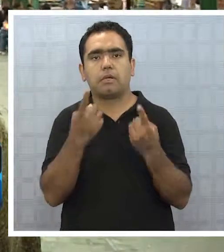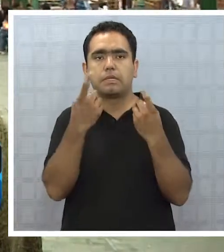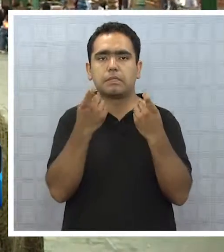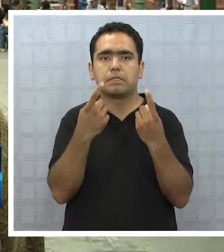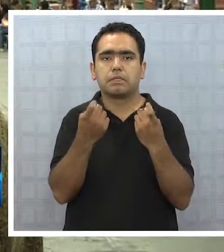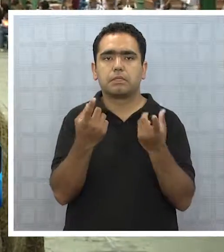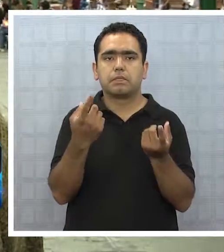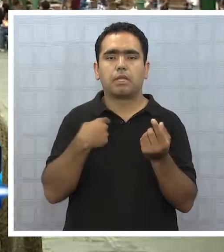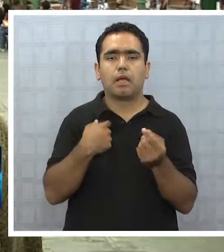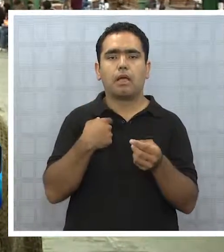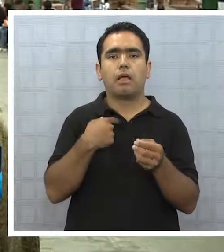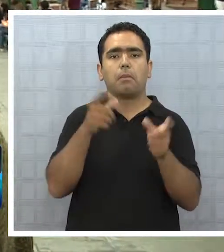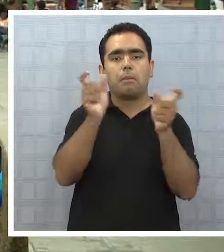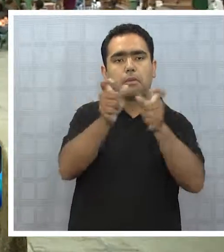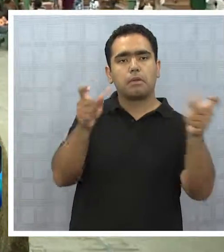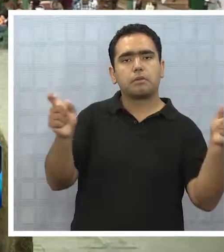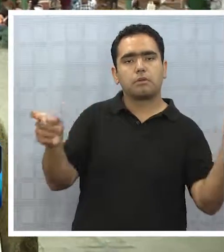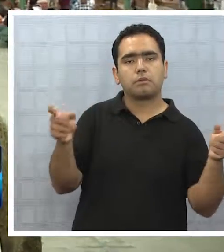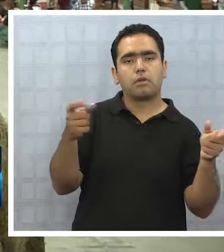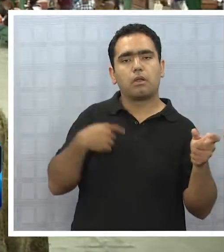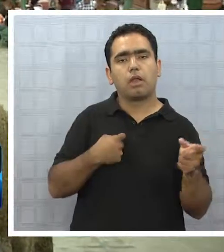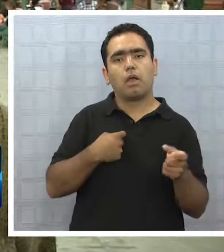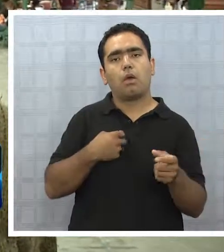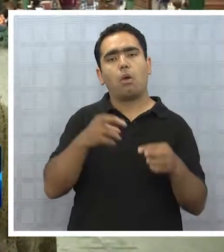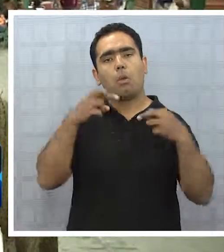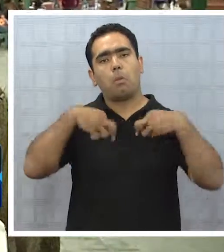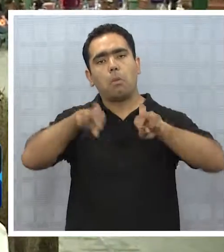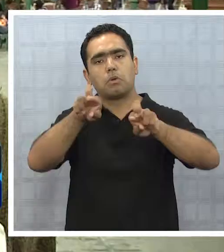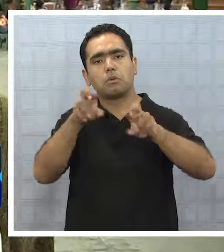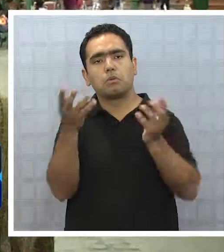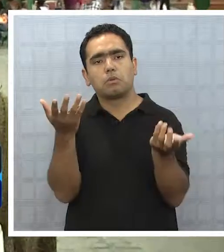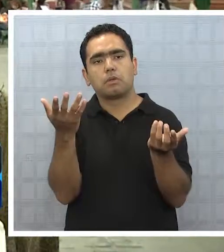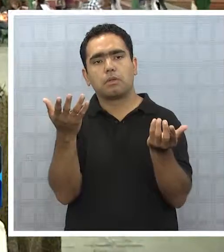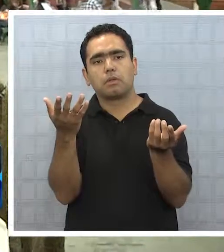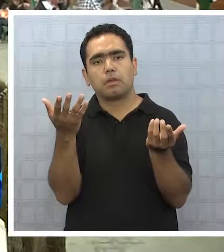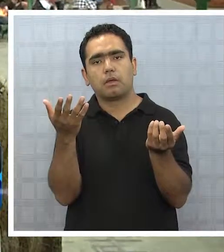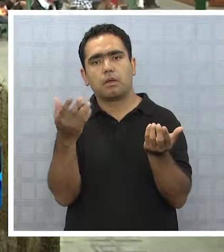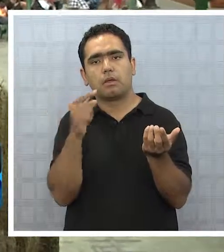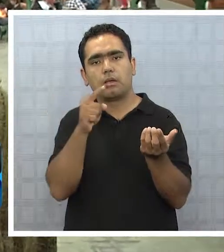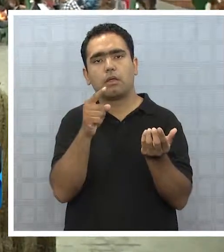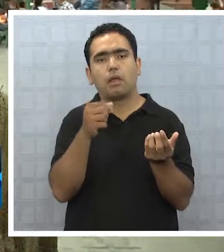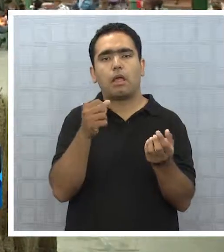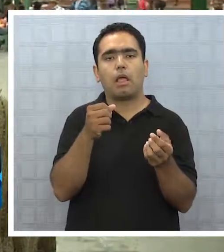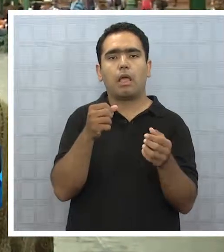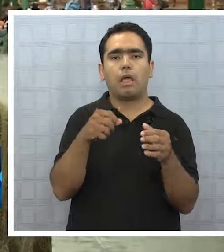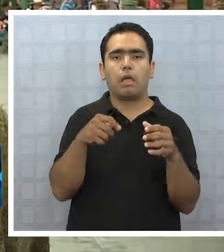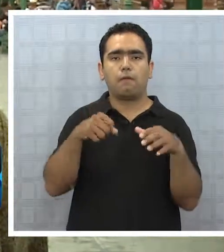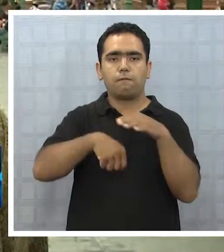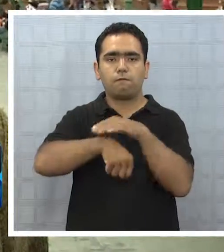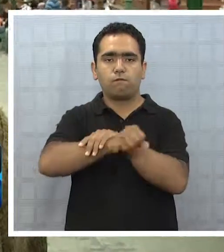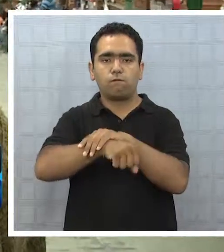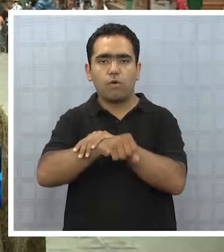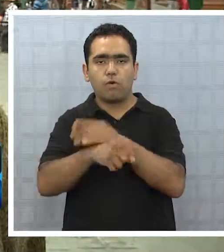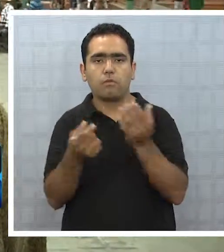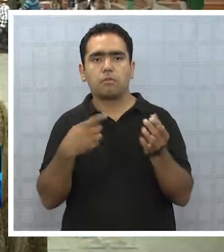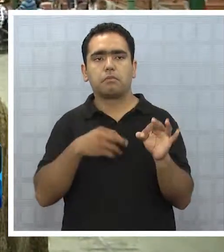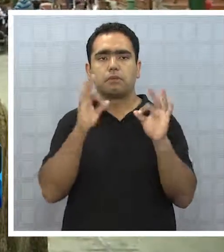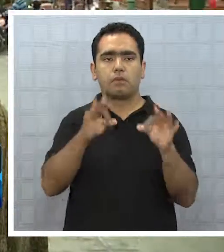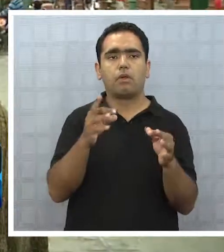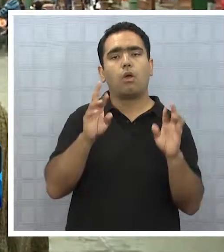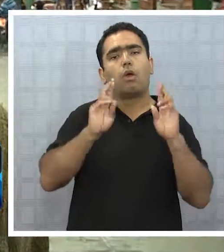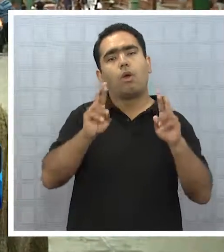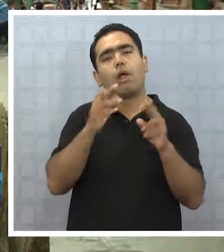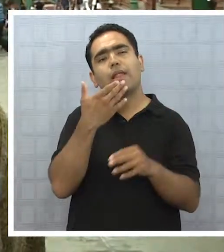entregarse para que el público tenga la posibilidad de, por ejemplo, este caso, tener el partido como corresponde. O